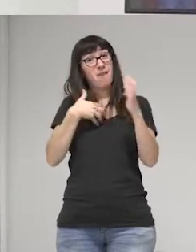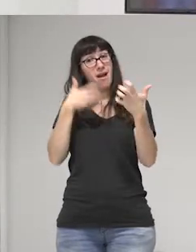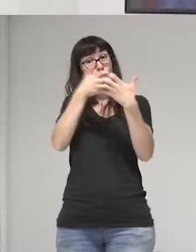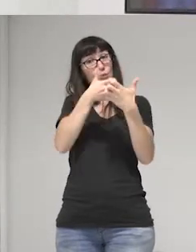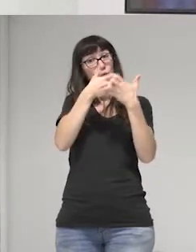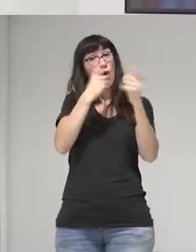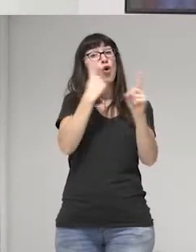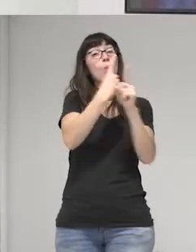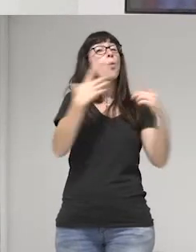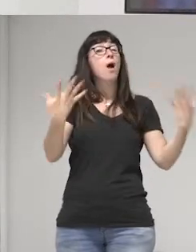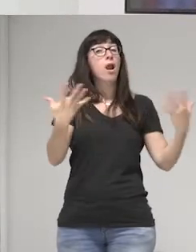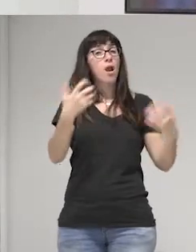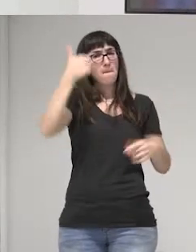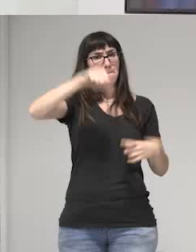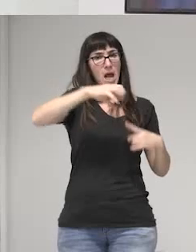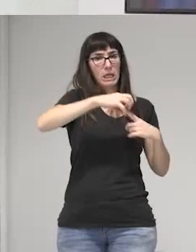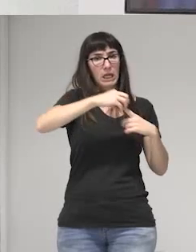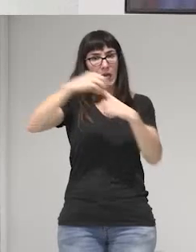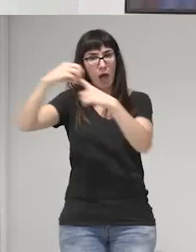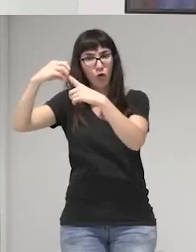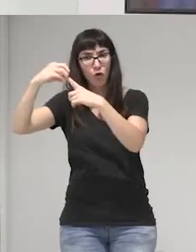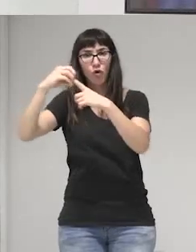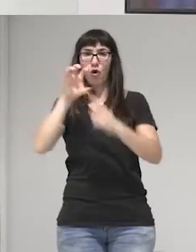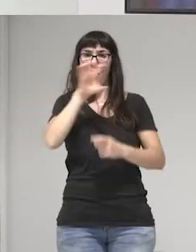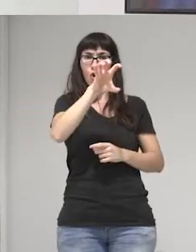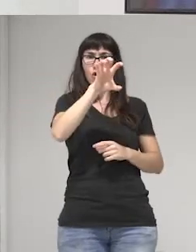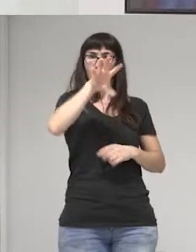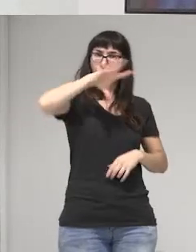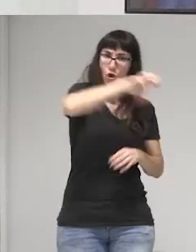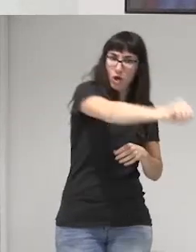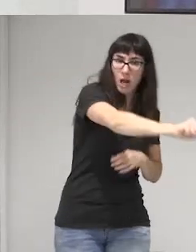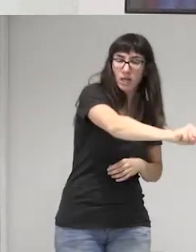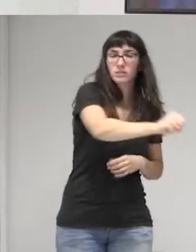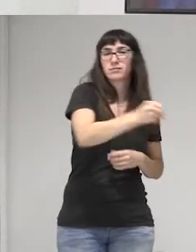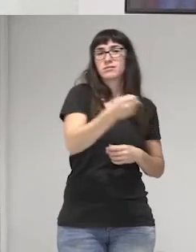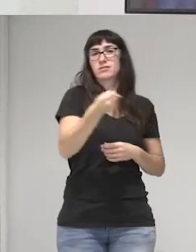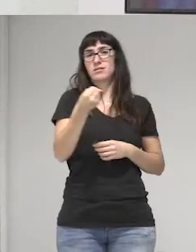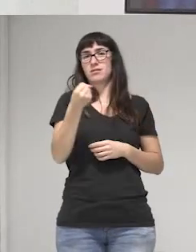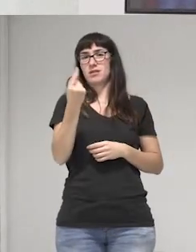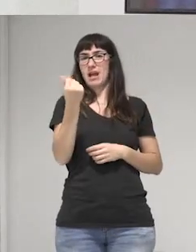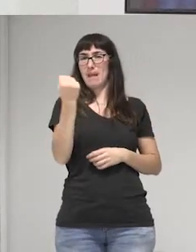patriarcado colonialista, capitalista, neoliberal.